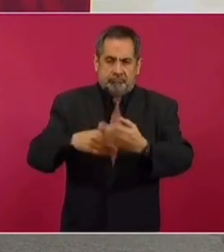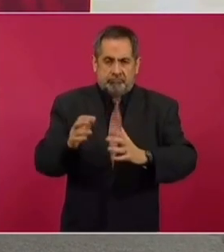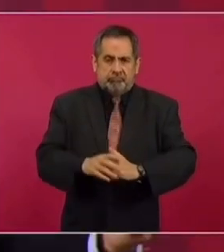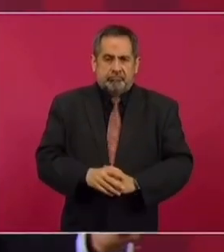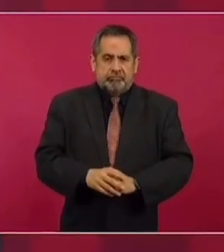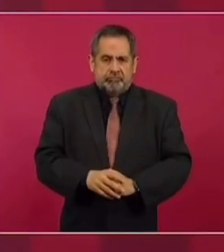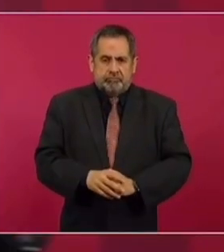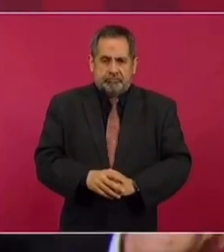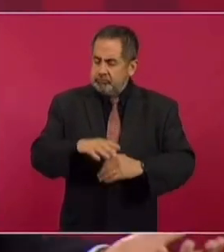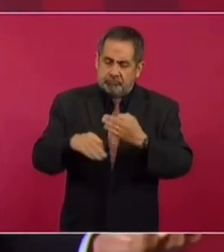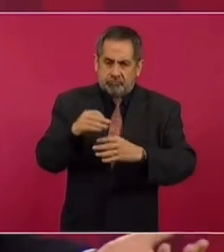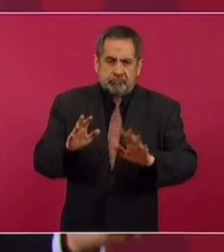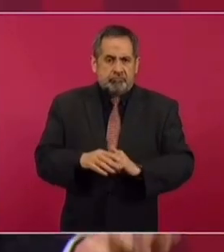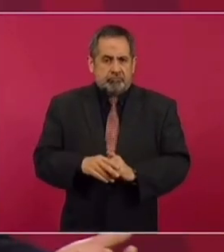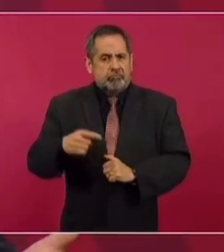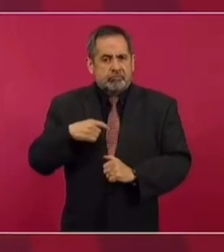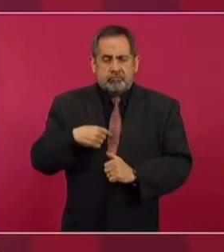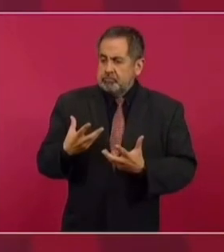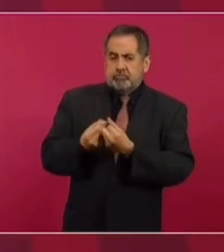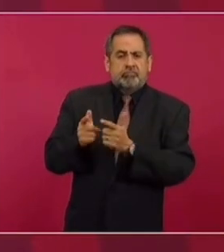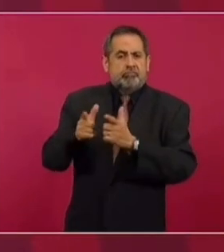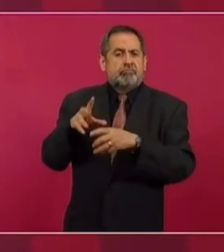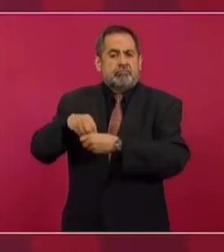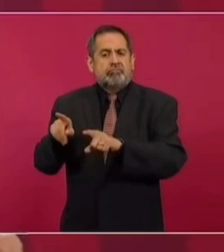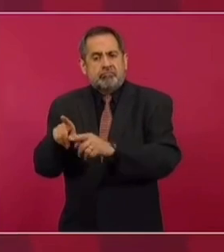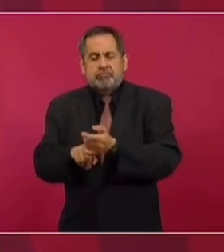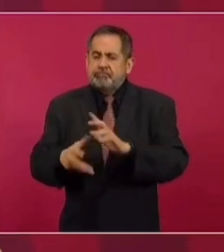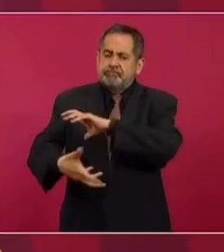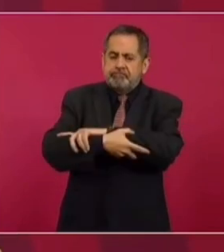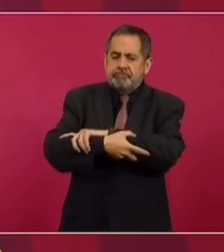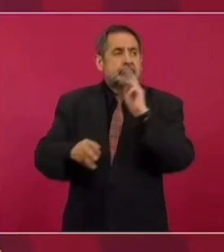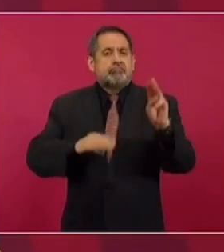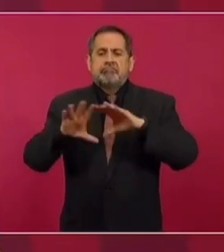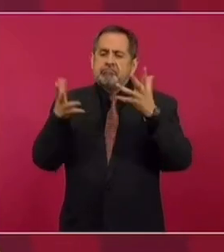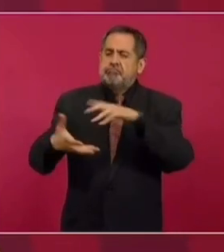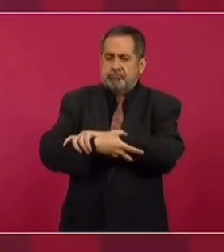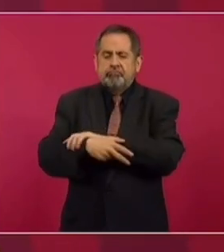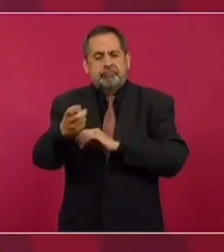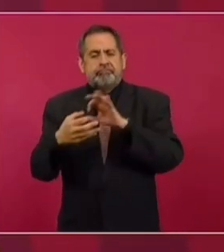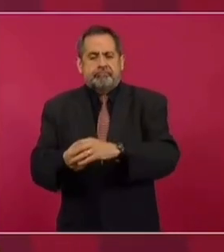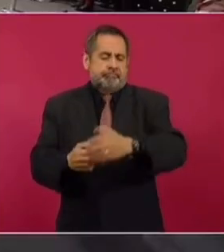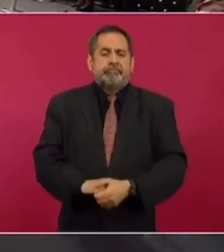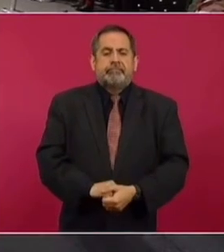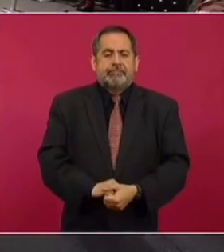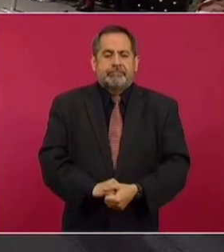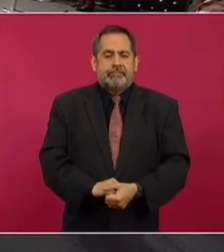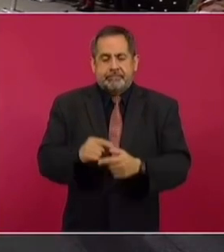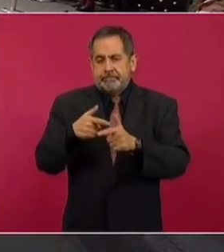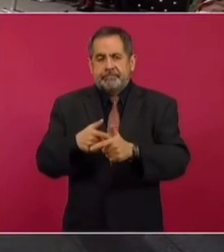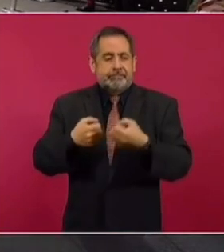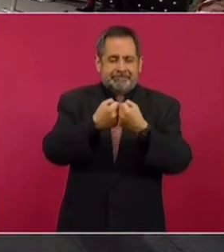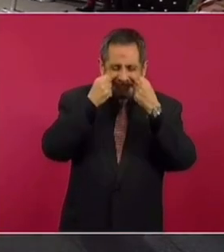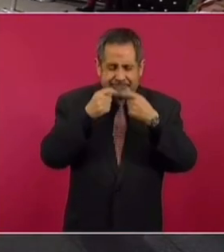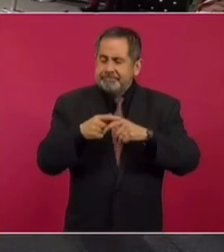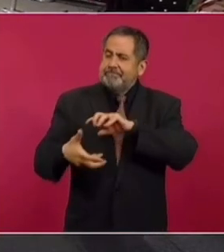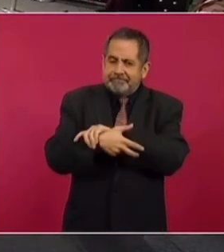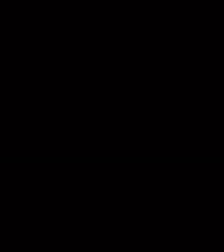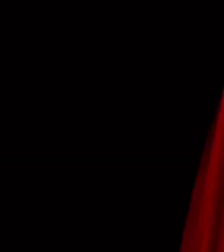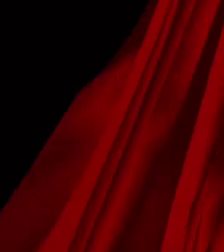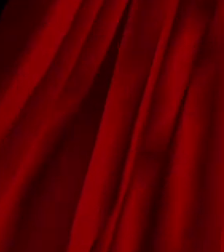todos. Nosotros somos el partido de la fraternidad universal, que va más allá de fronteras.